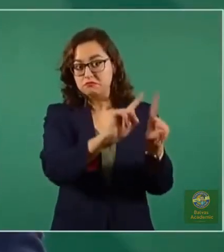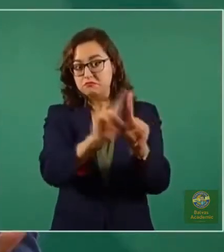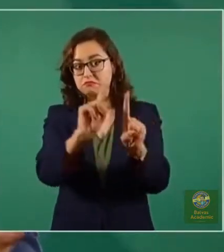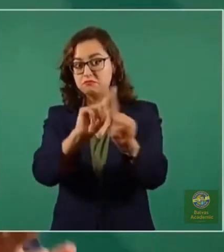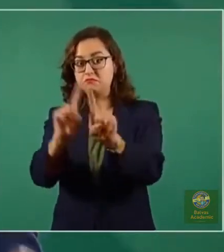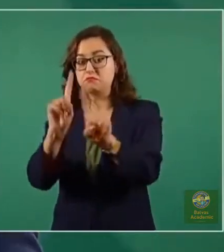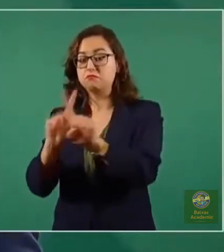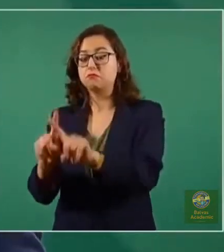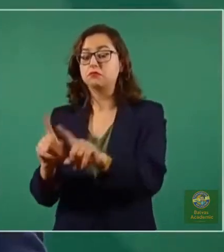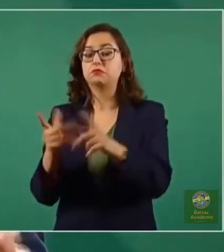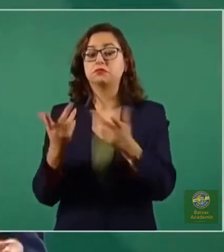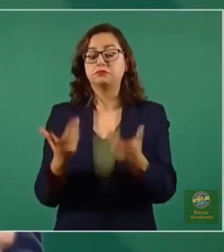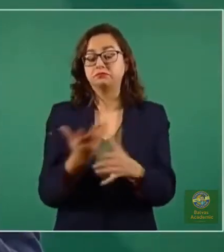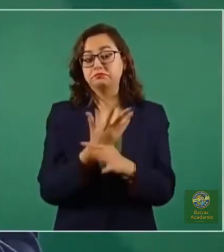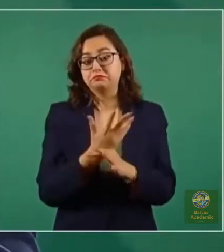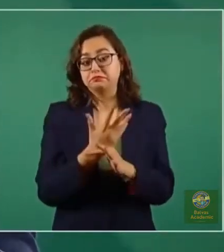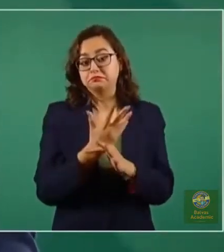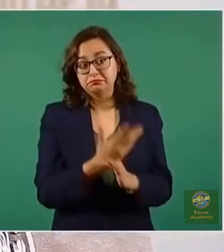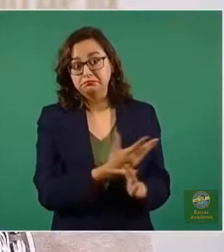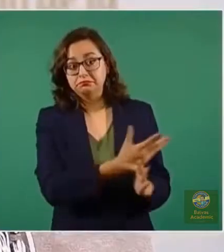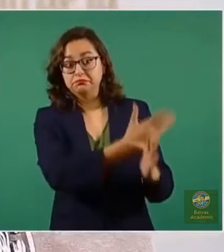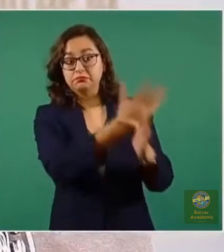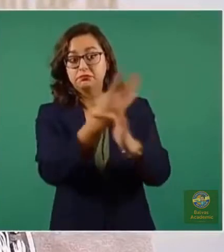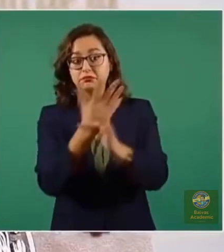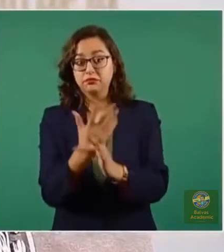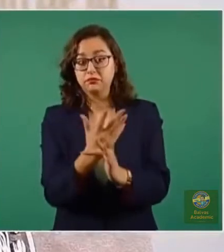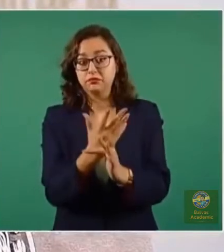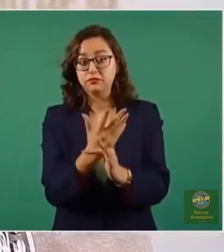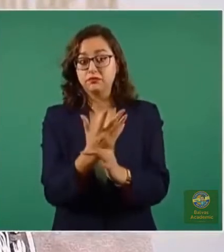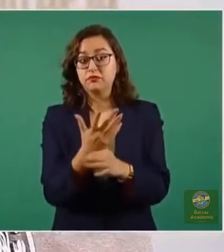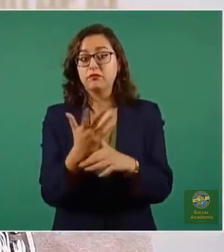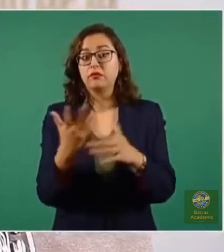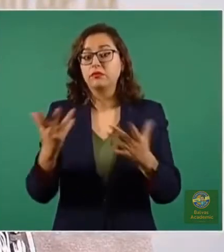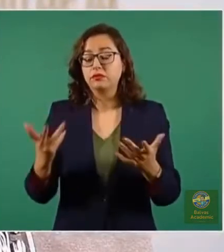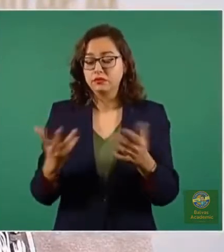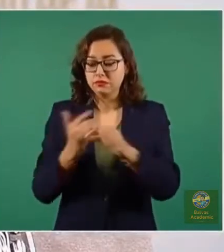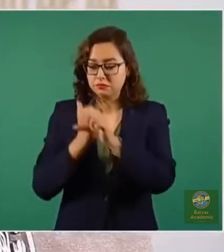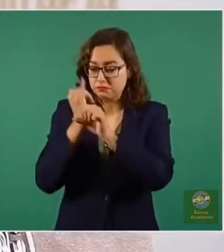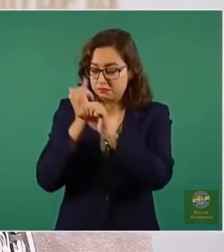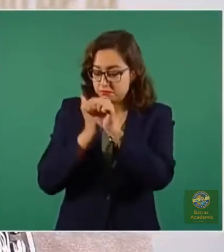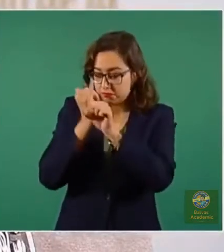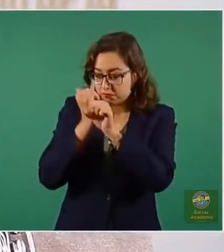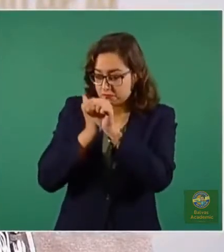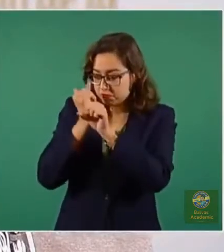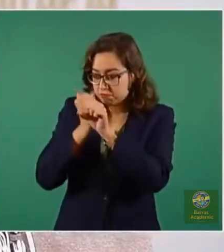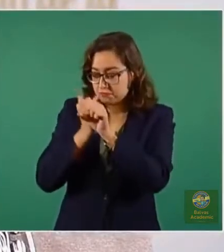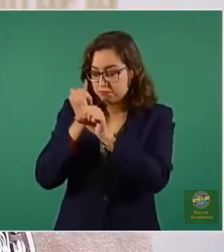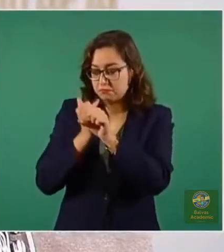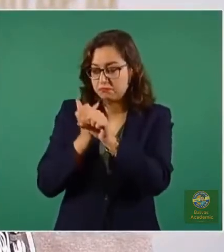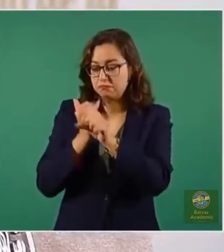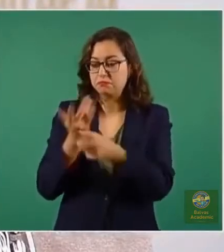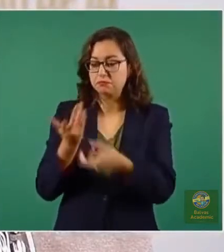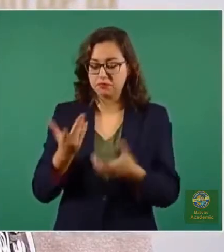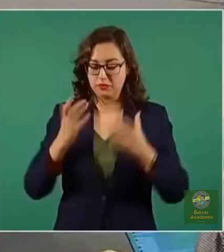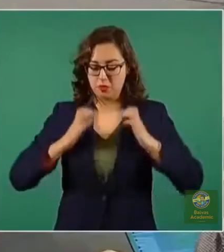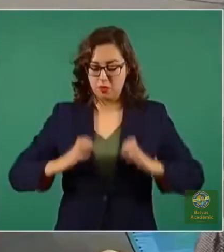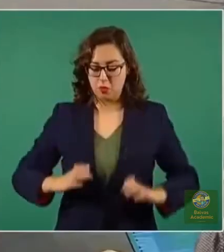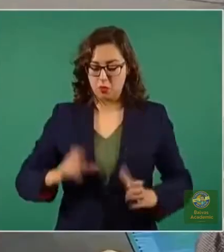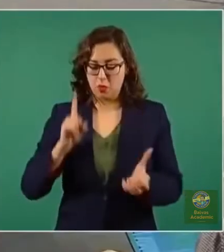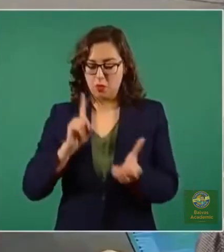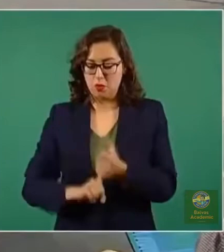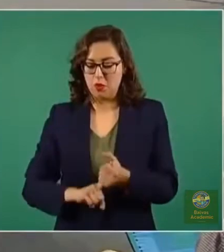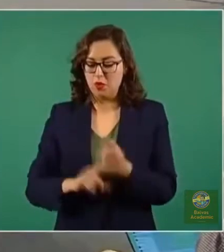han contribuido a que se elaboren algunas investigaciones sobre los anticuerpos,